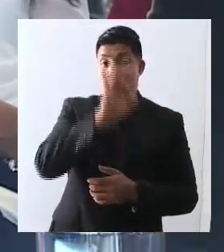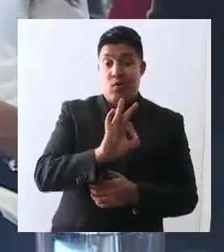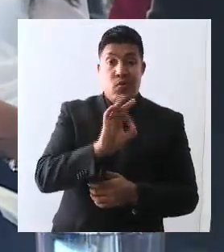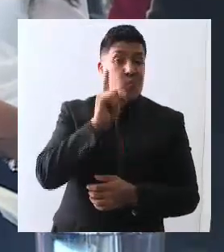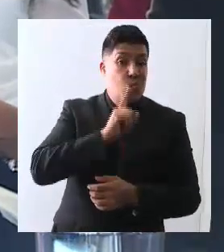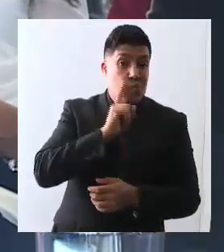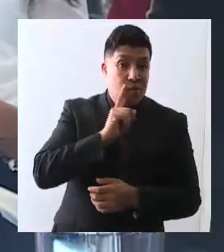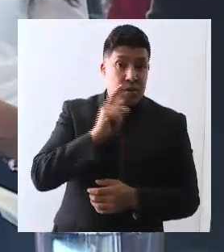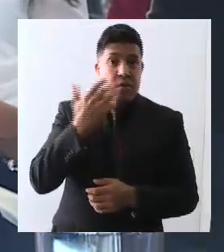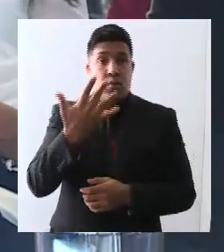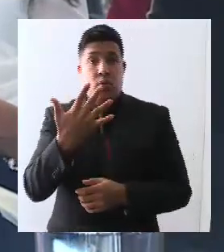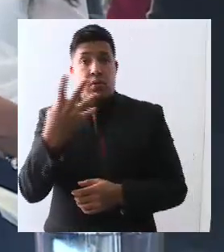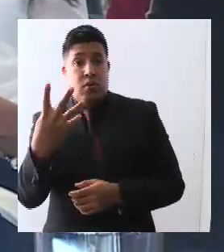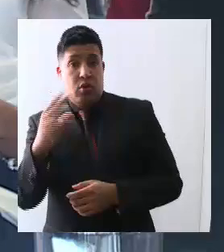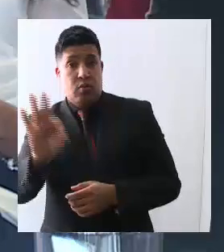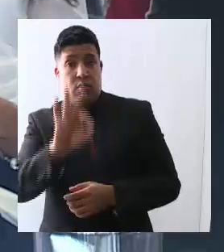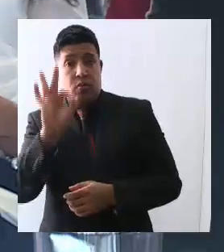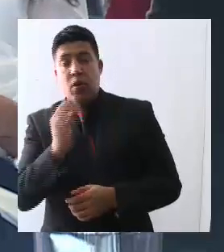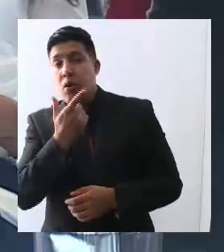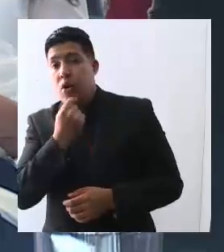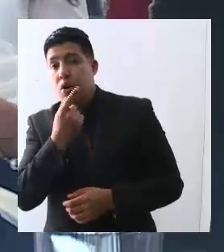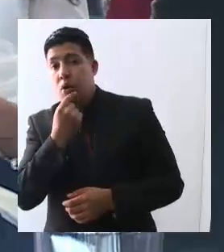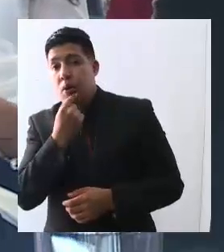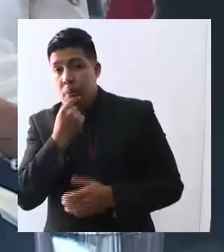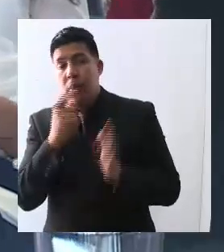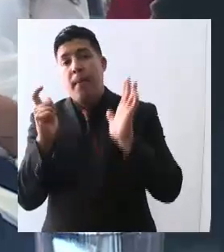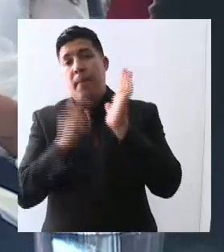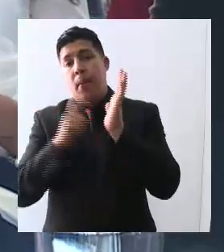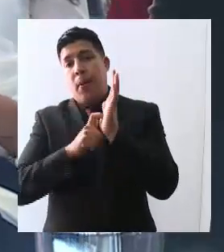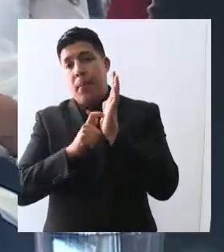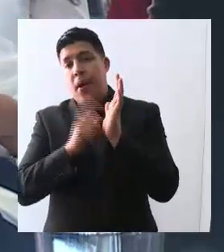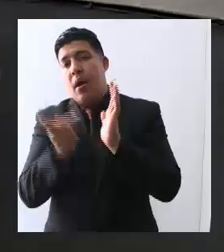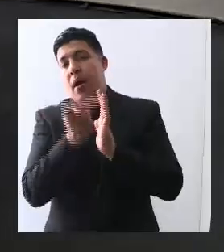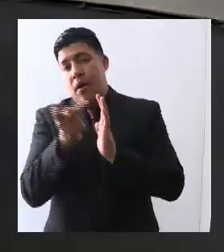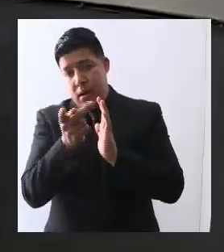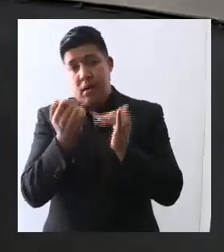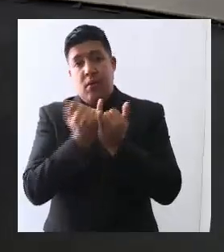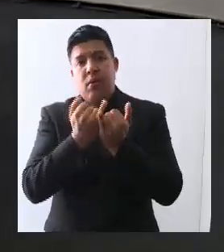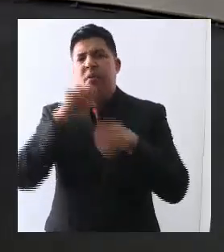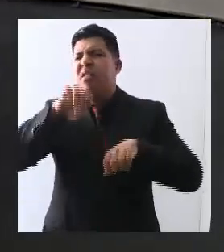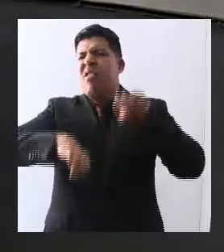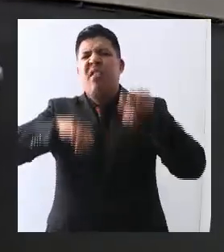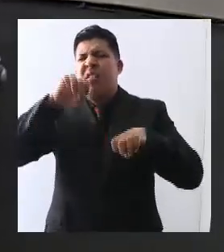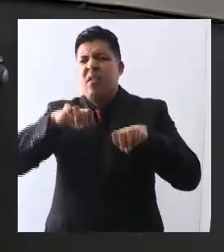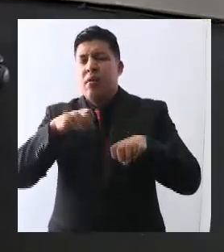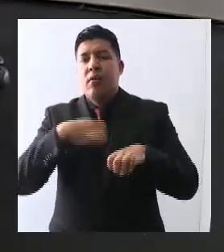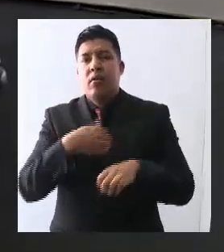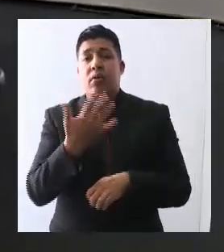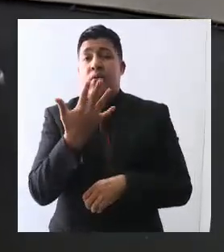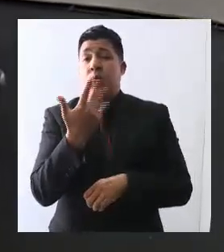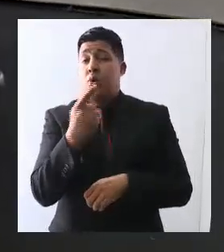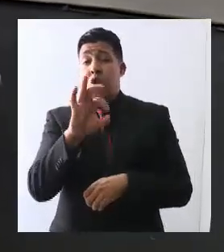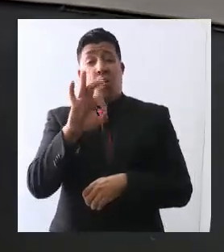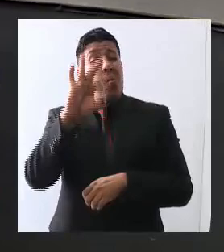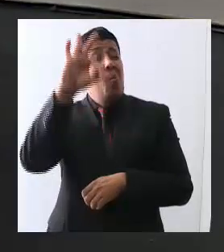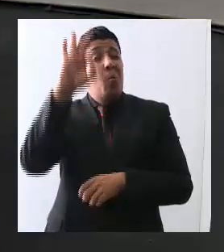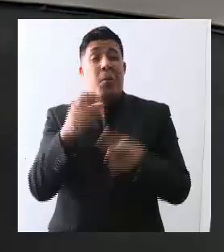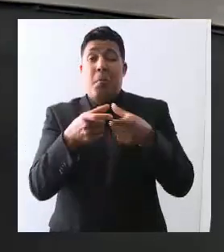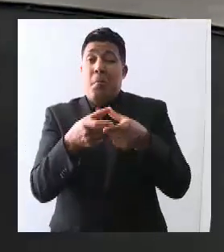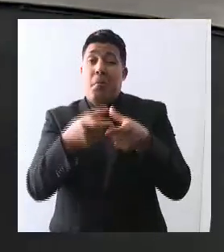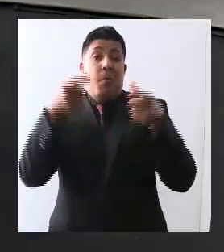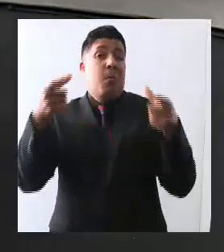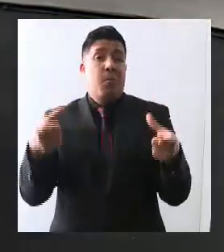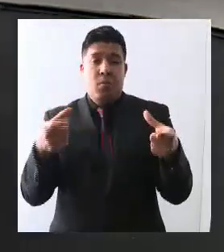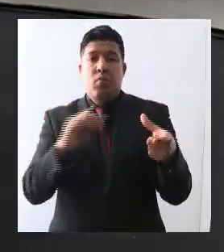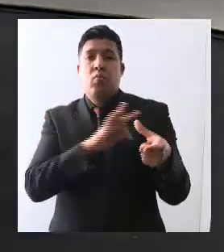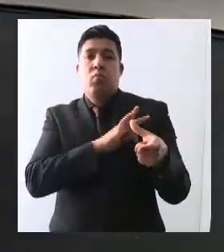54 por ciento de hombres. Y la participación en rango de edad, 61 por ciento se la llevó quienes están entre